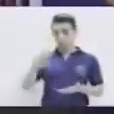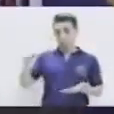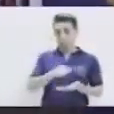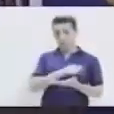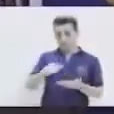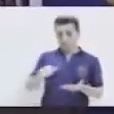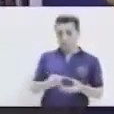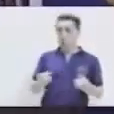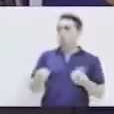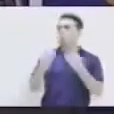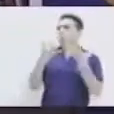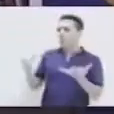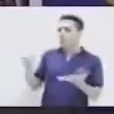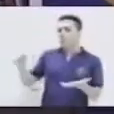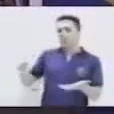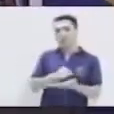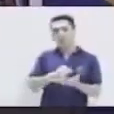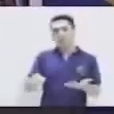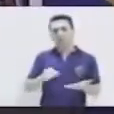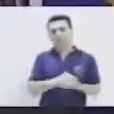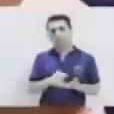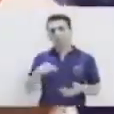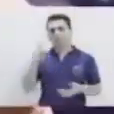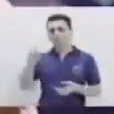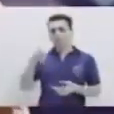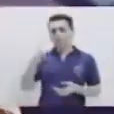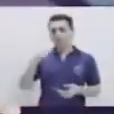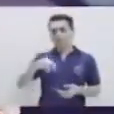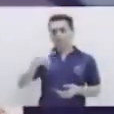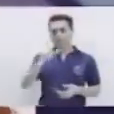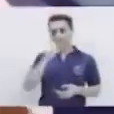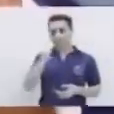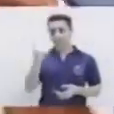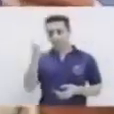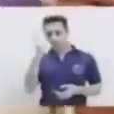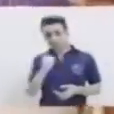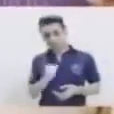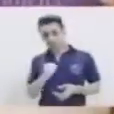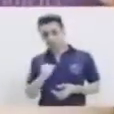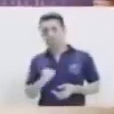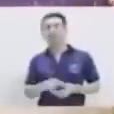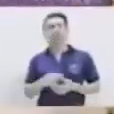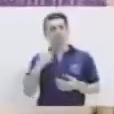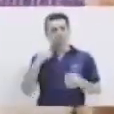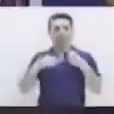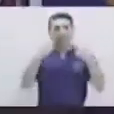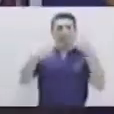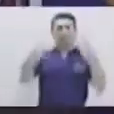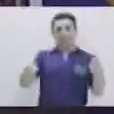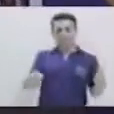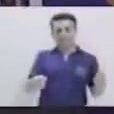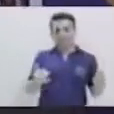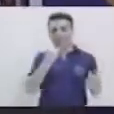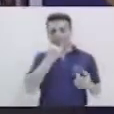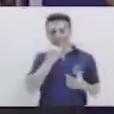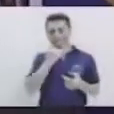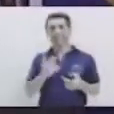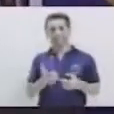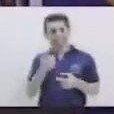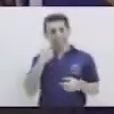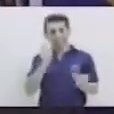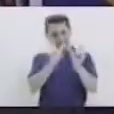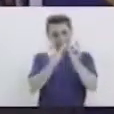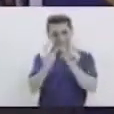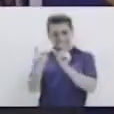plancha, pancha? Ahora lo puedes decir más rápido. Si pancha, plancha, con cuatro planchas, ¿con cuántas planchas, plancha, plancha? ¿Dónde